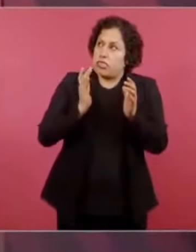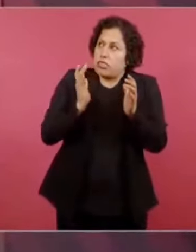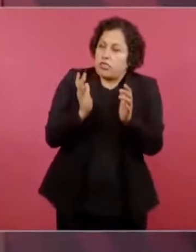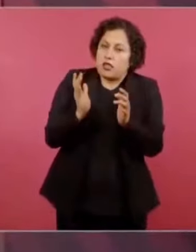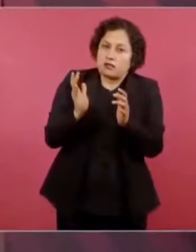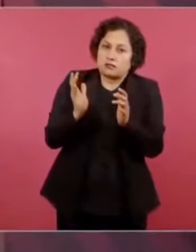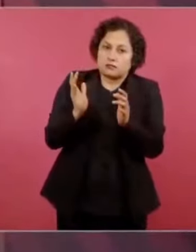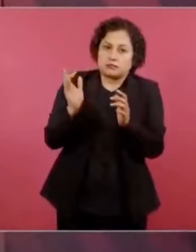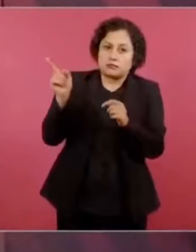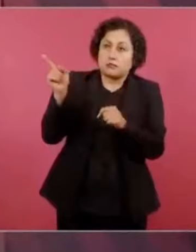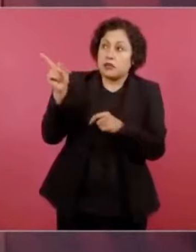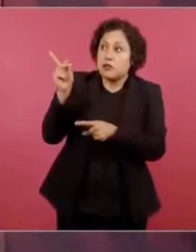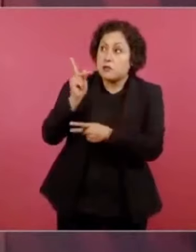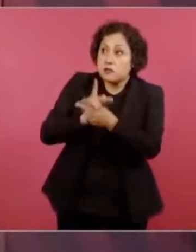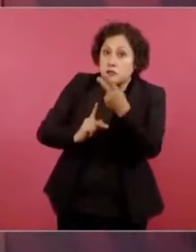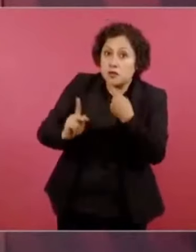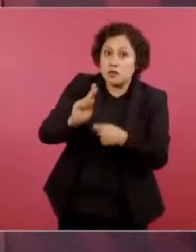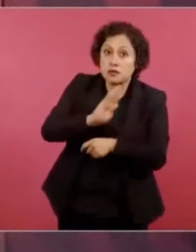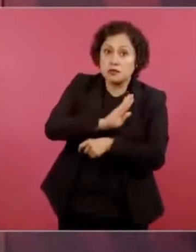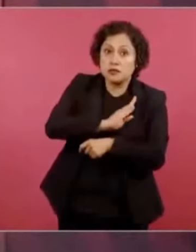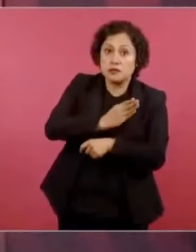de los invasores.